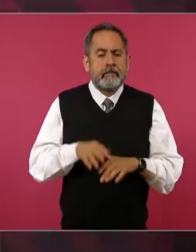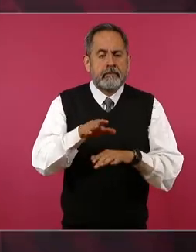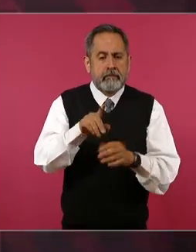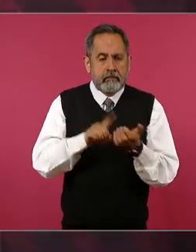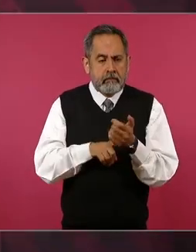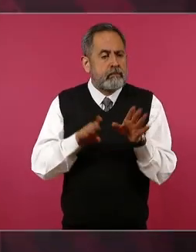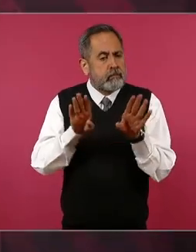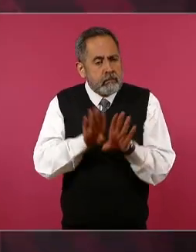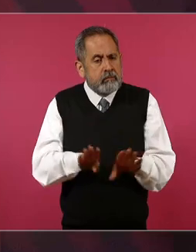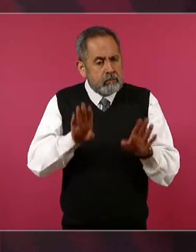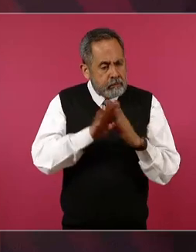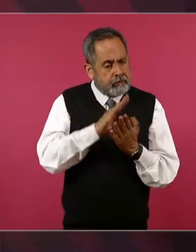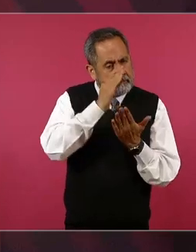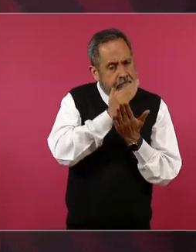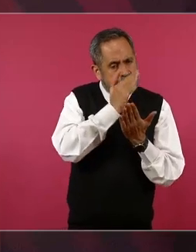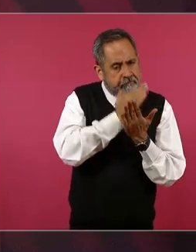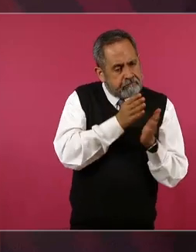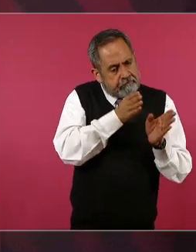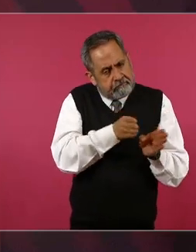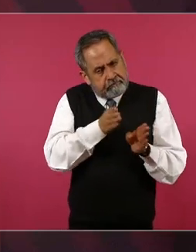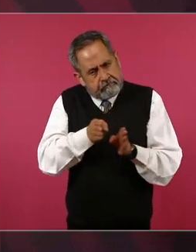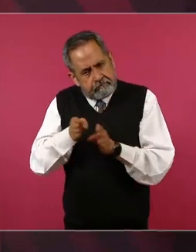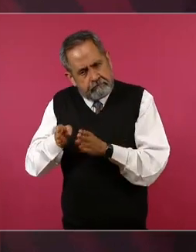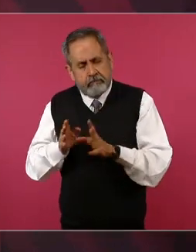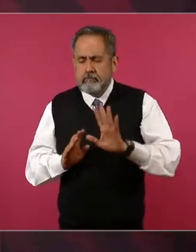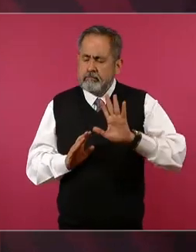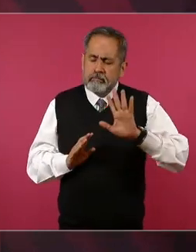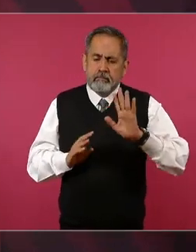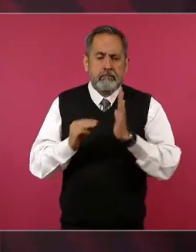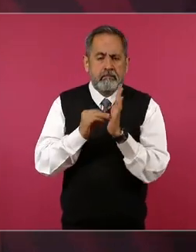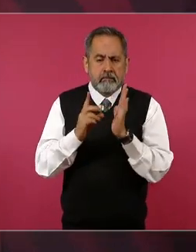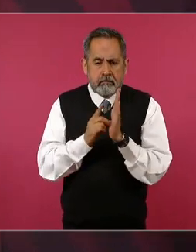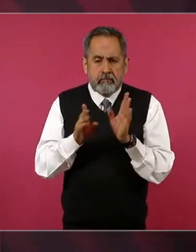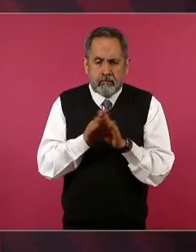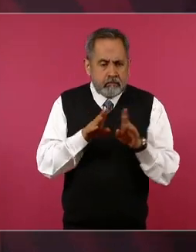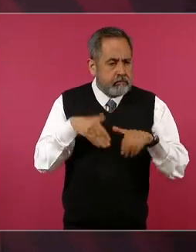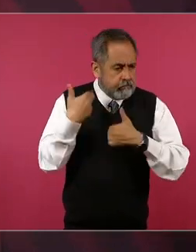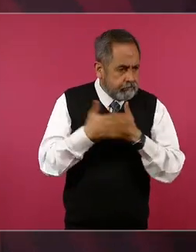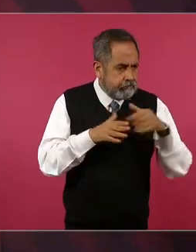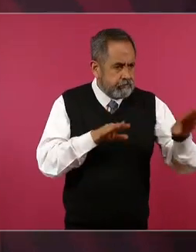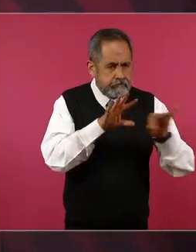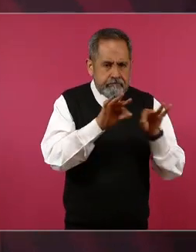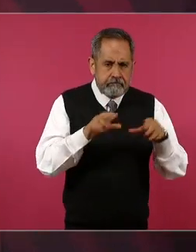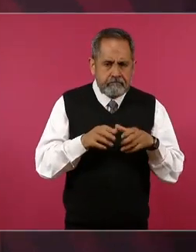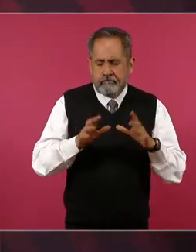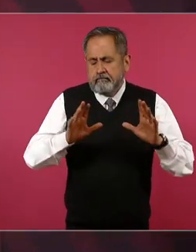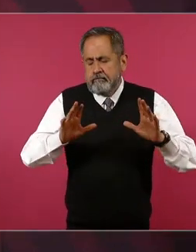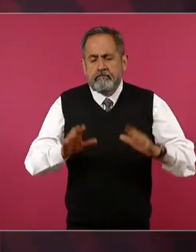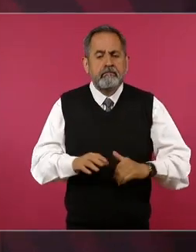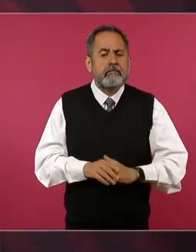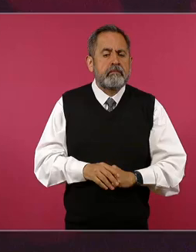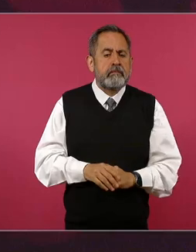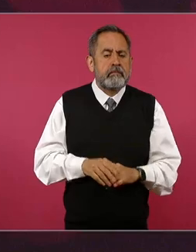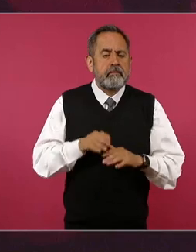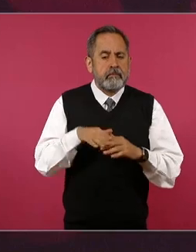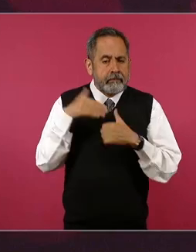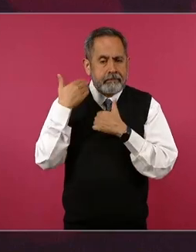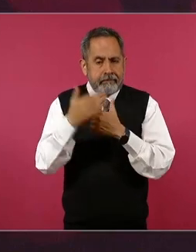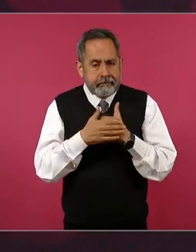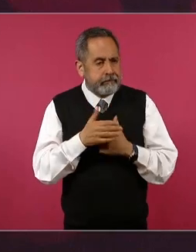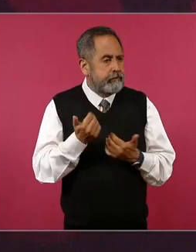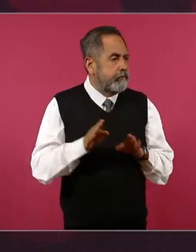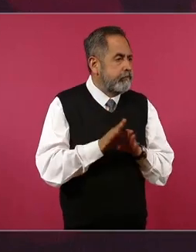procedimientos, el método de elección